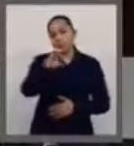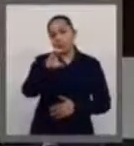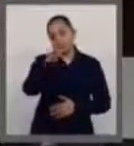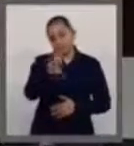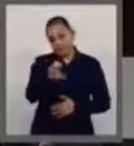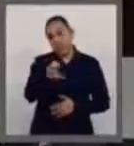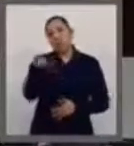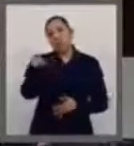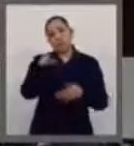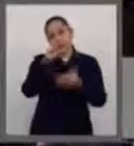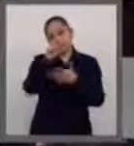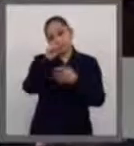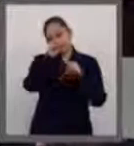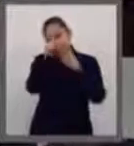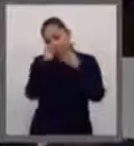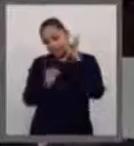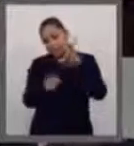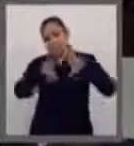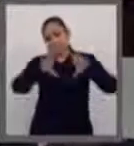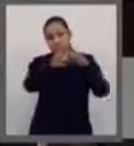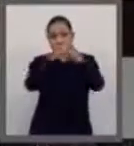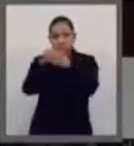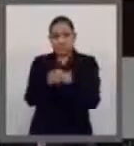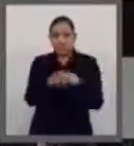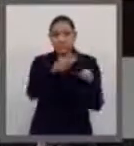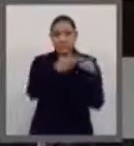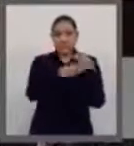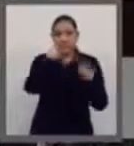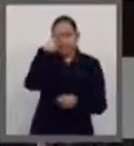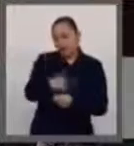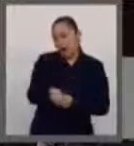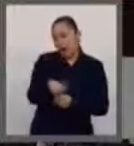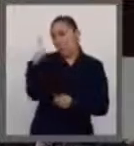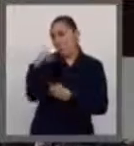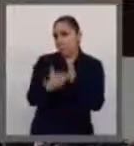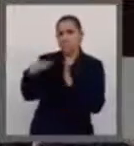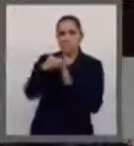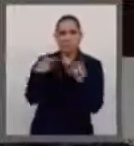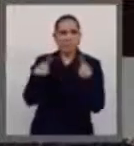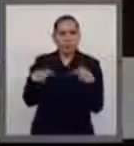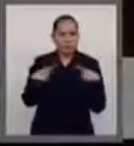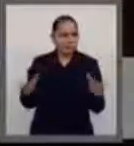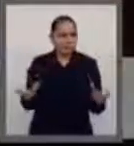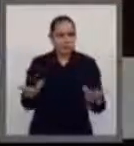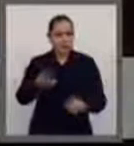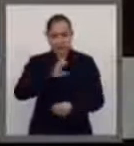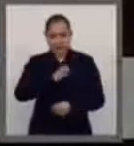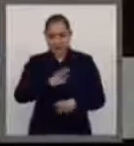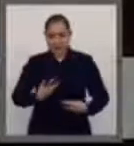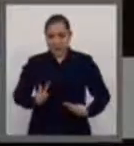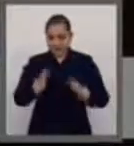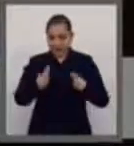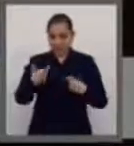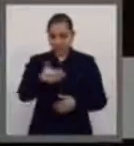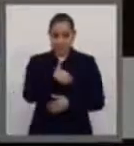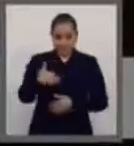equipos por cada millón. El cáncer de mamá es uno de los tipos de